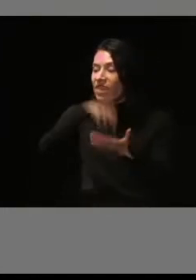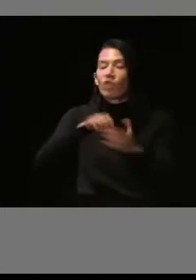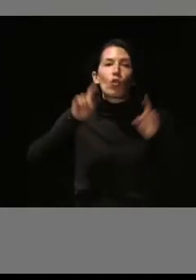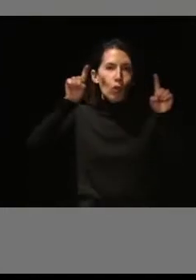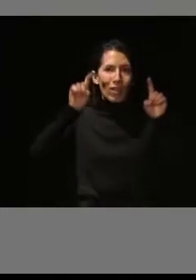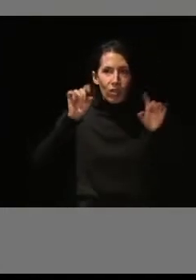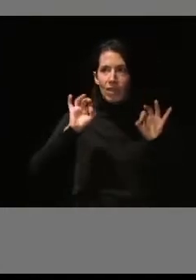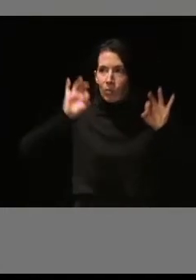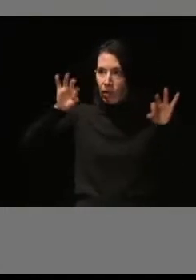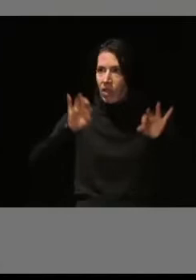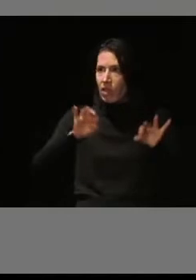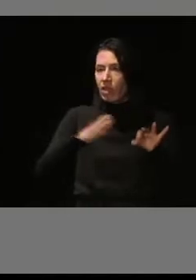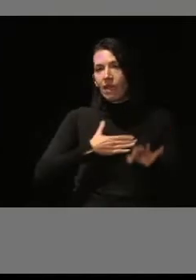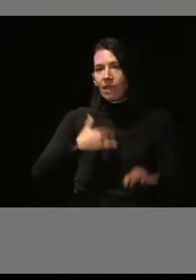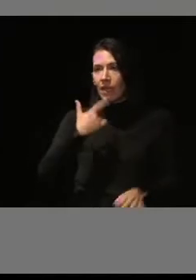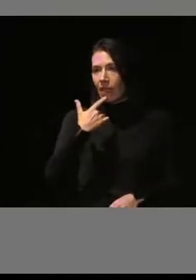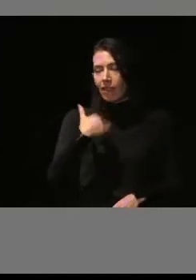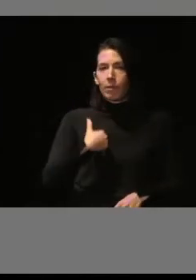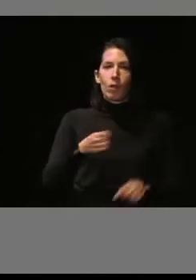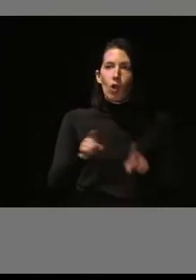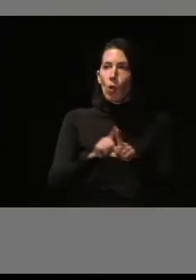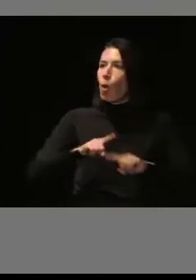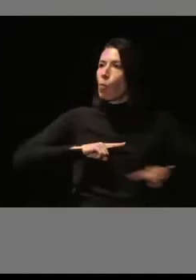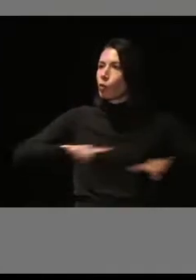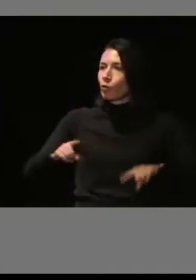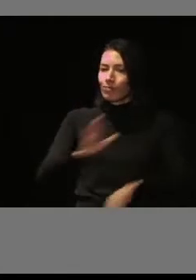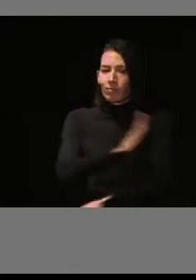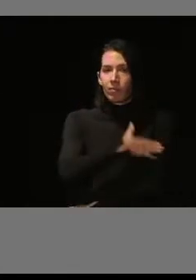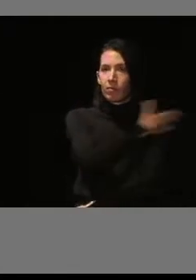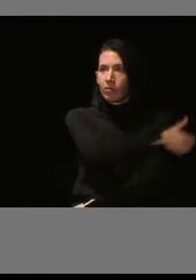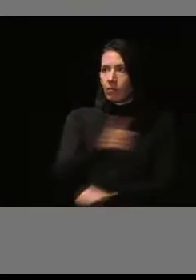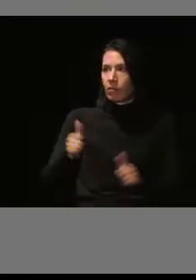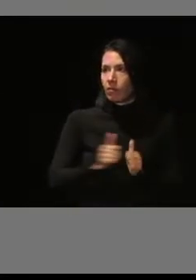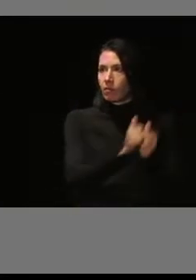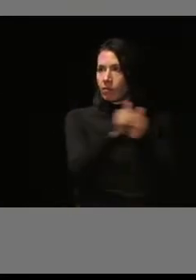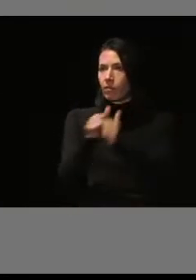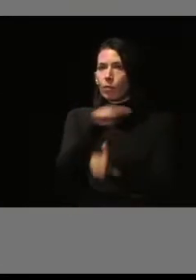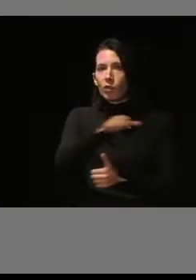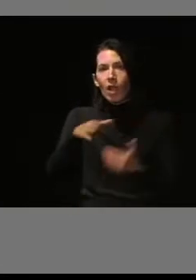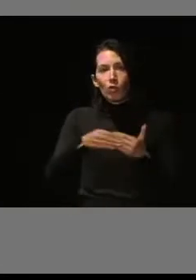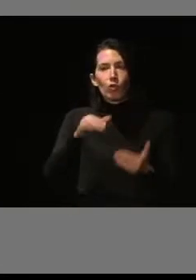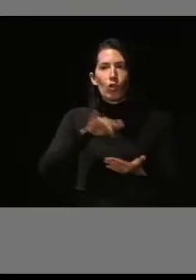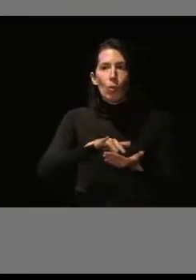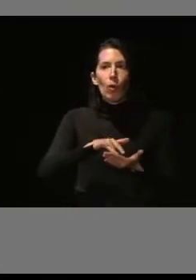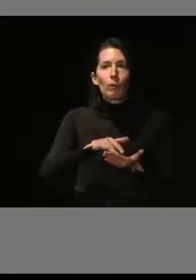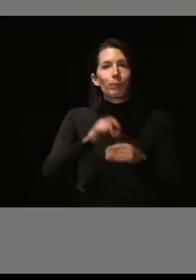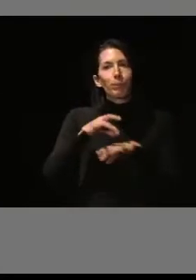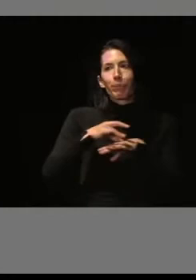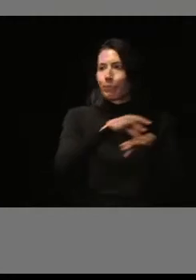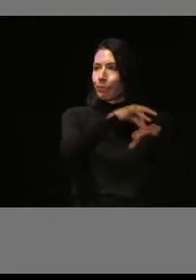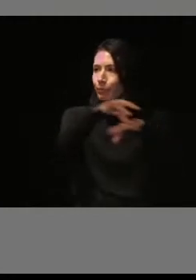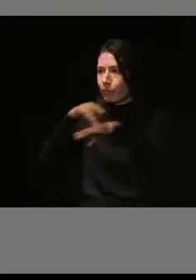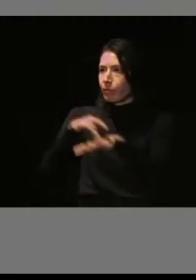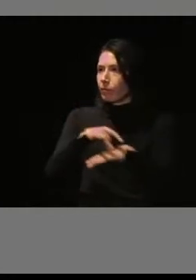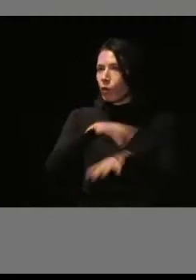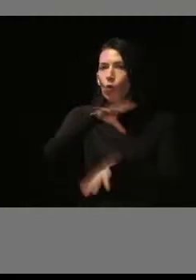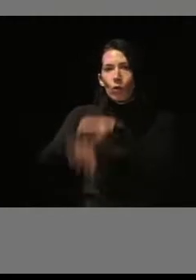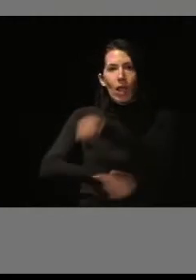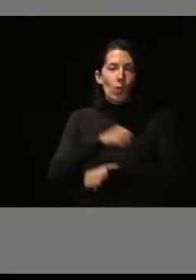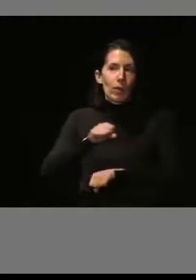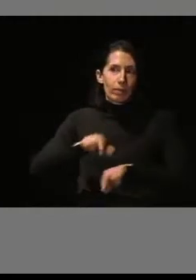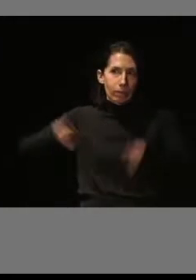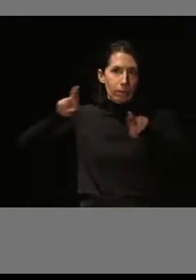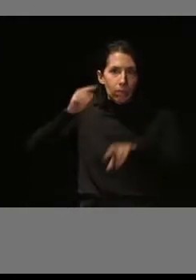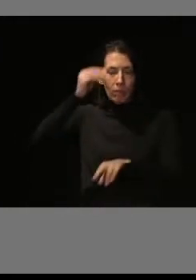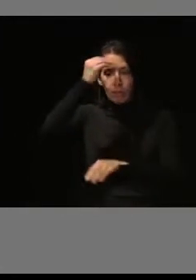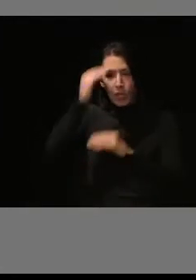De manera que un monitor, pues, acompaña a los usuarios y en el que se realiza una compra que esperemos que sea sostenible atendiendo a